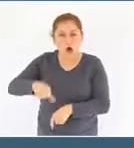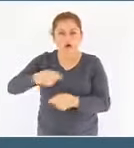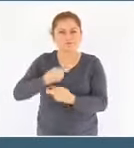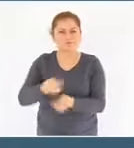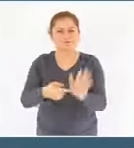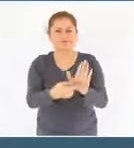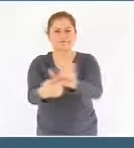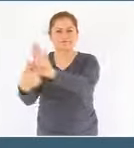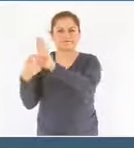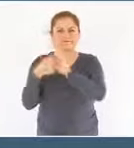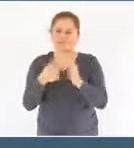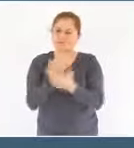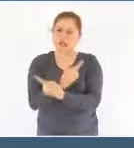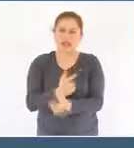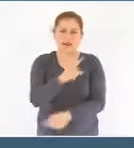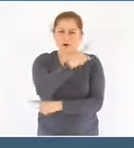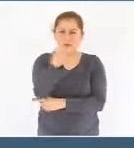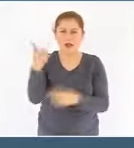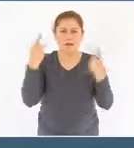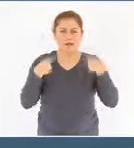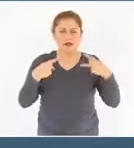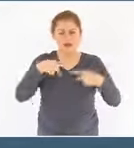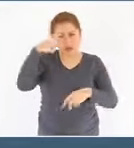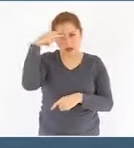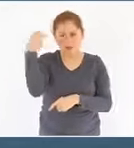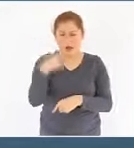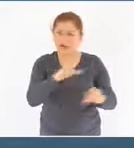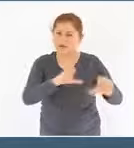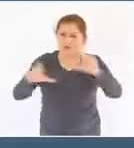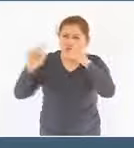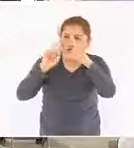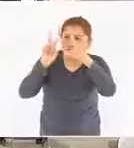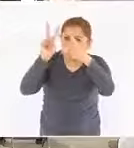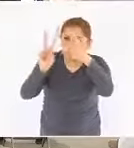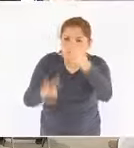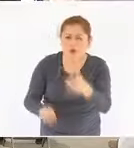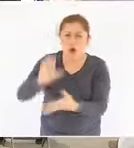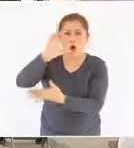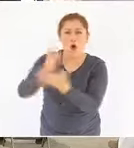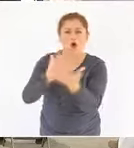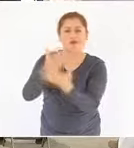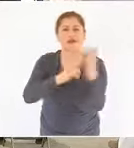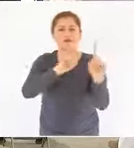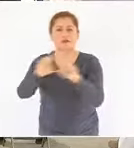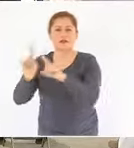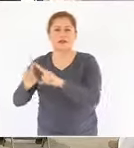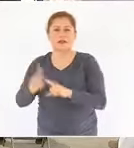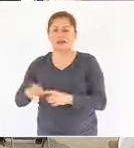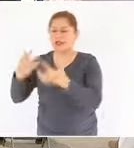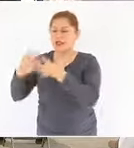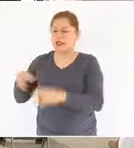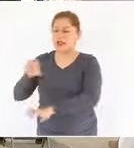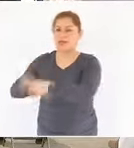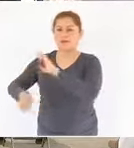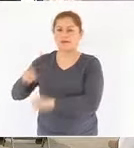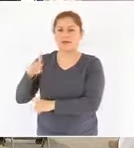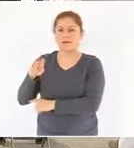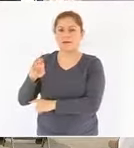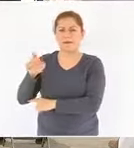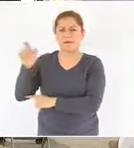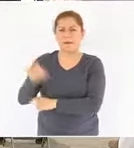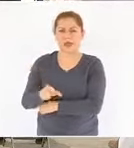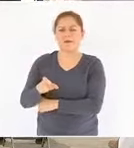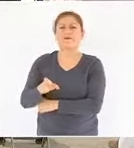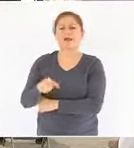sujetos a revisión de los mexicanos los contratos que corresponden a Pemex Exploración y Producción. El